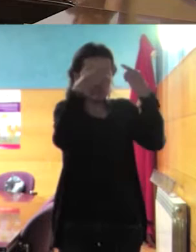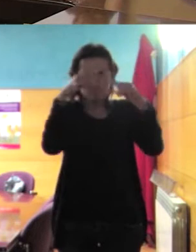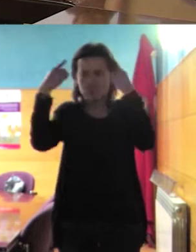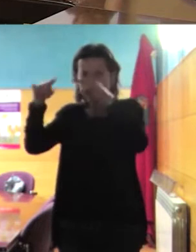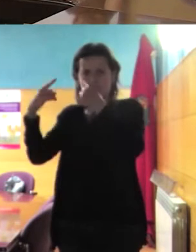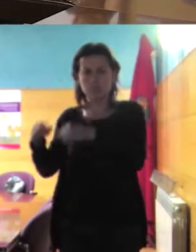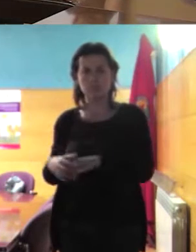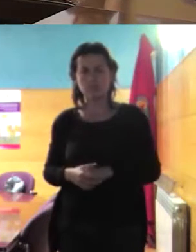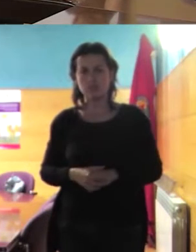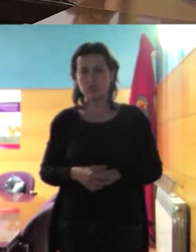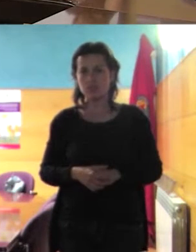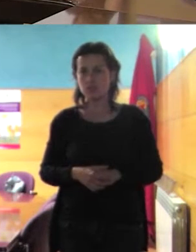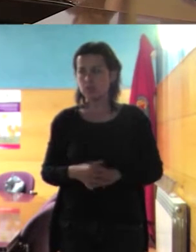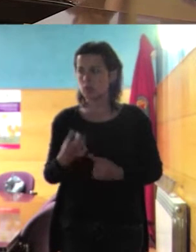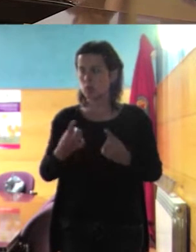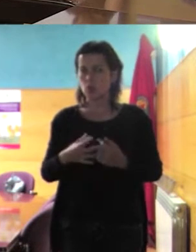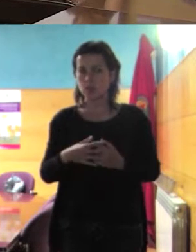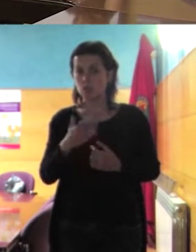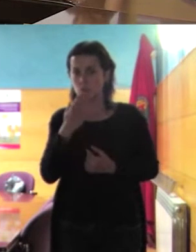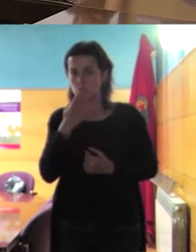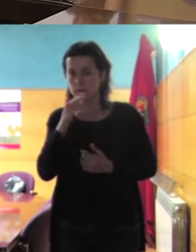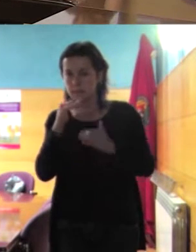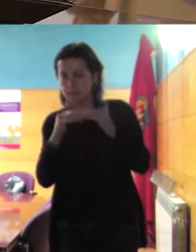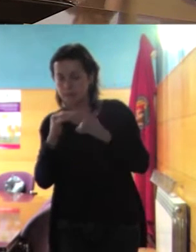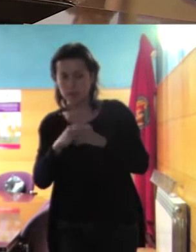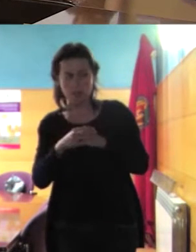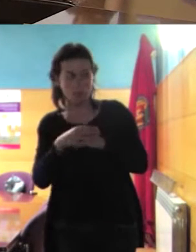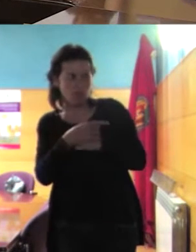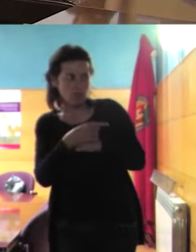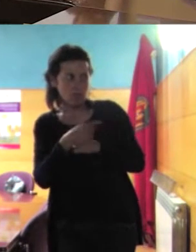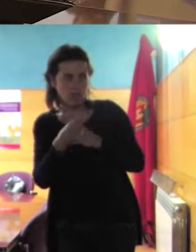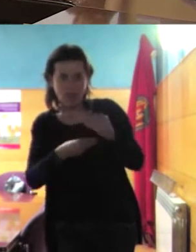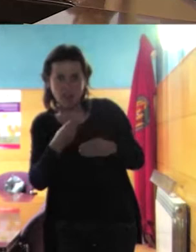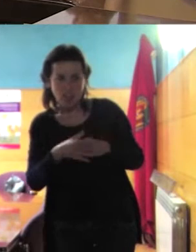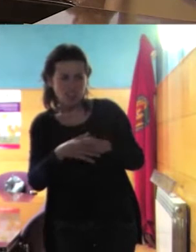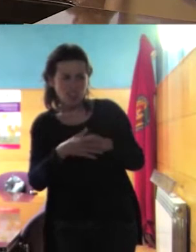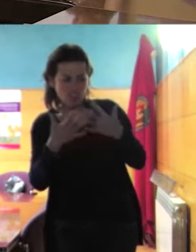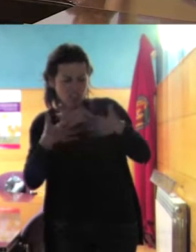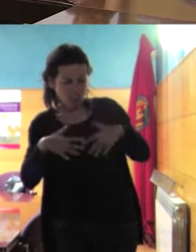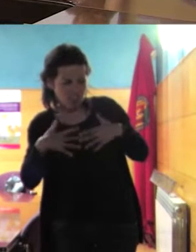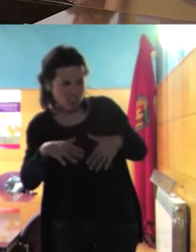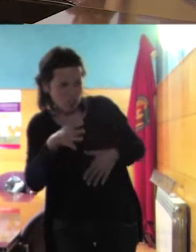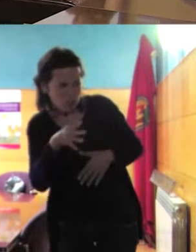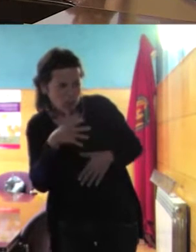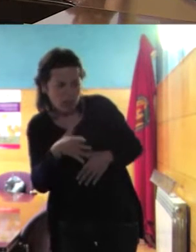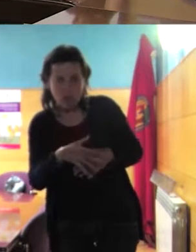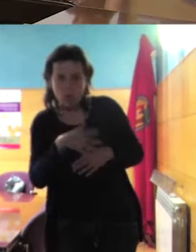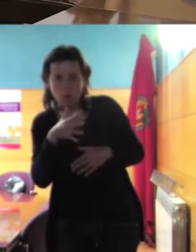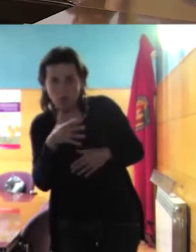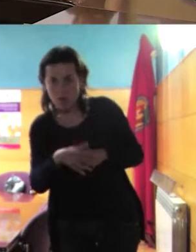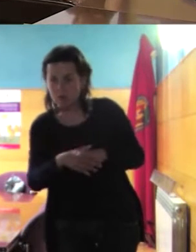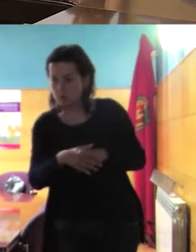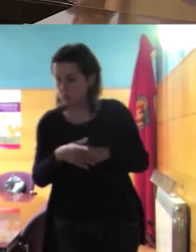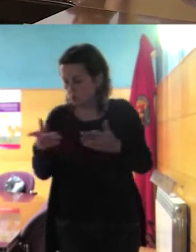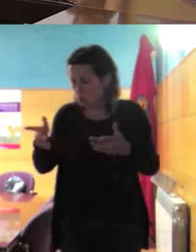veo siempre unos hablando hacia abajo ¿por ellos se llevan esa tela ¿por qué? ellos se llevan esa tela y por qué ustedes